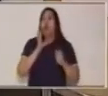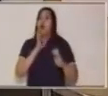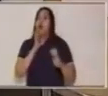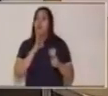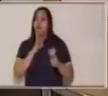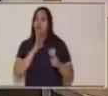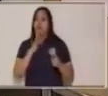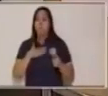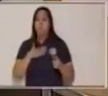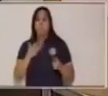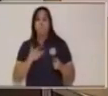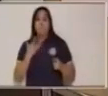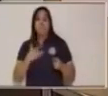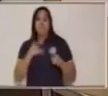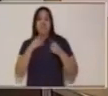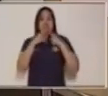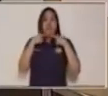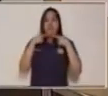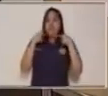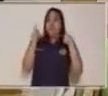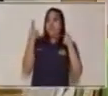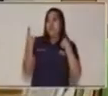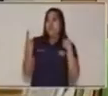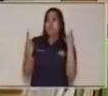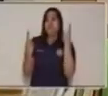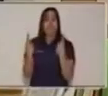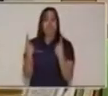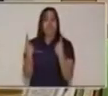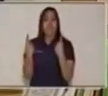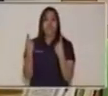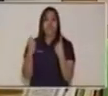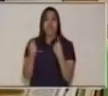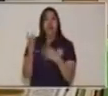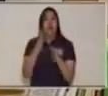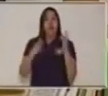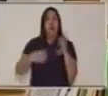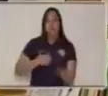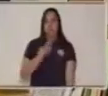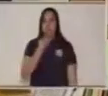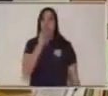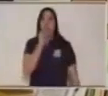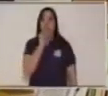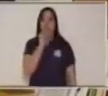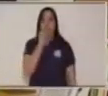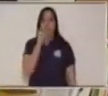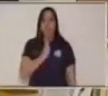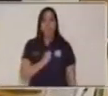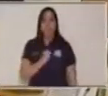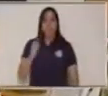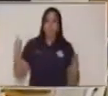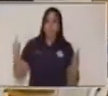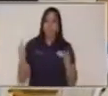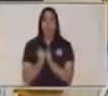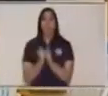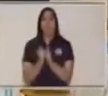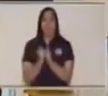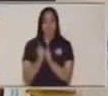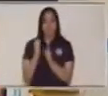o me hace sentirme triste o molesto, ¿sí? La siguiente